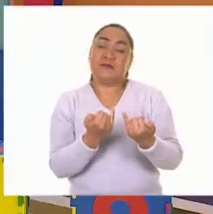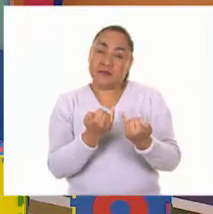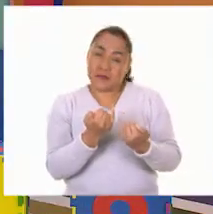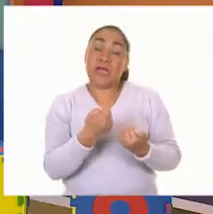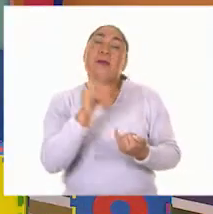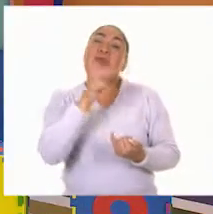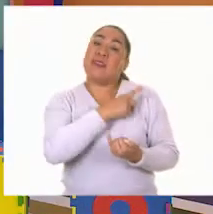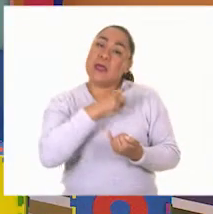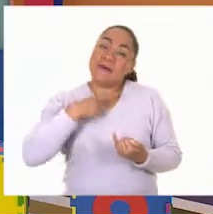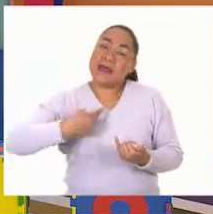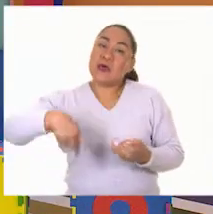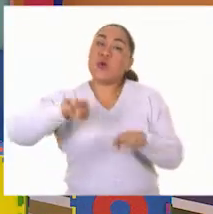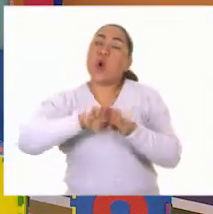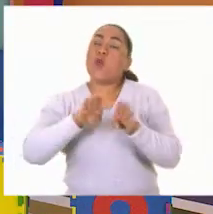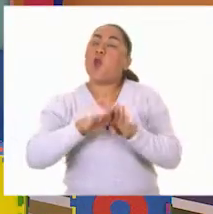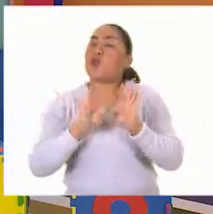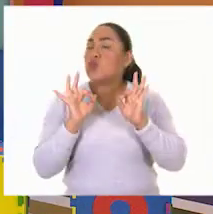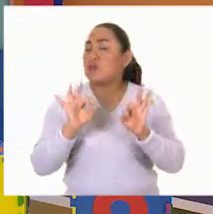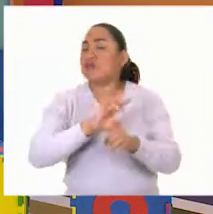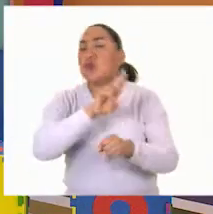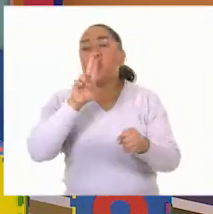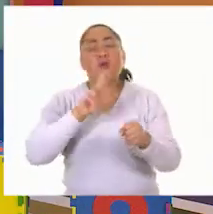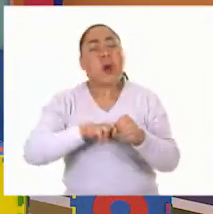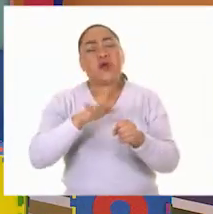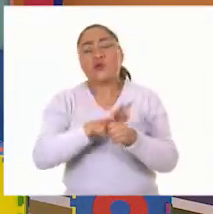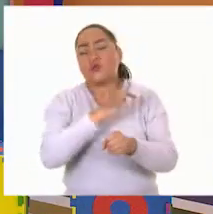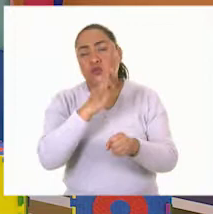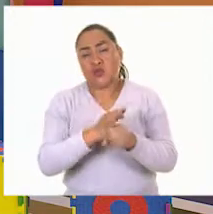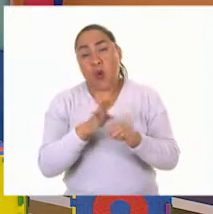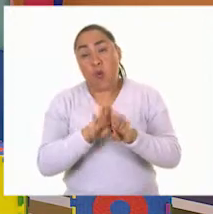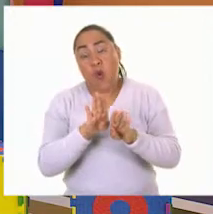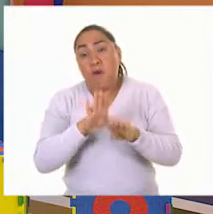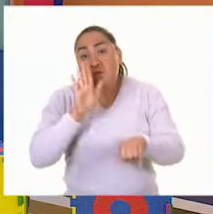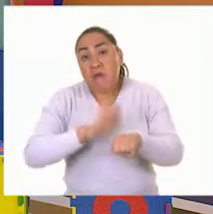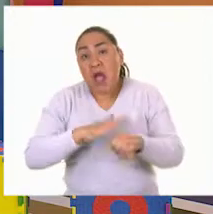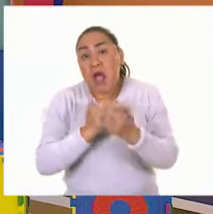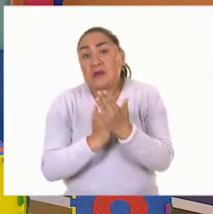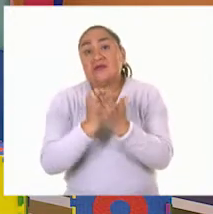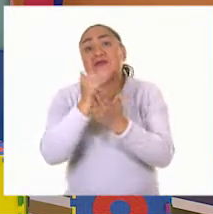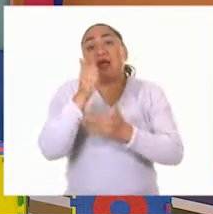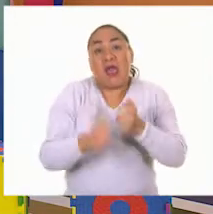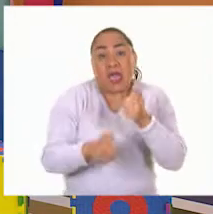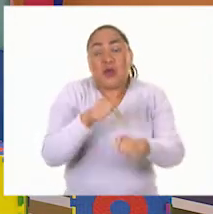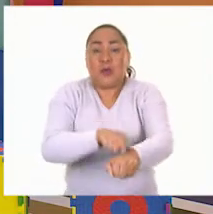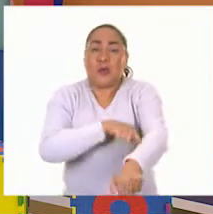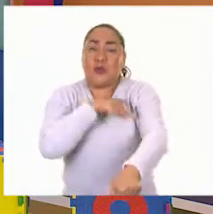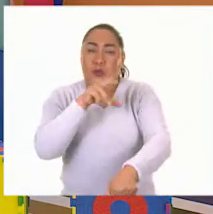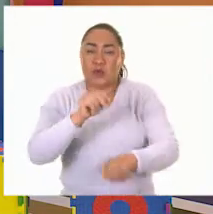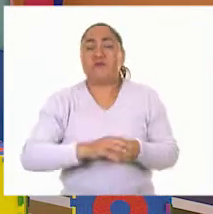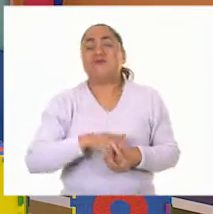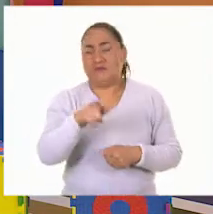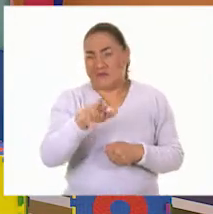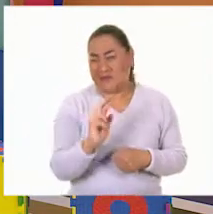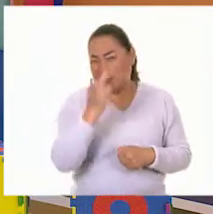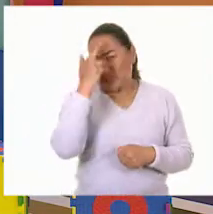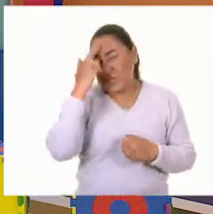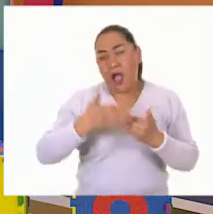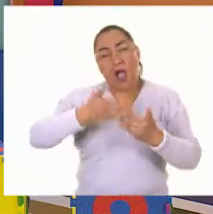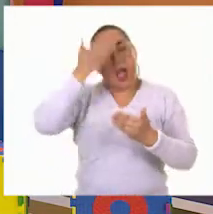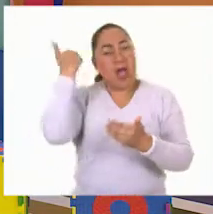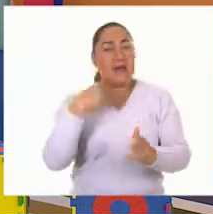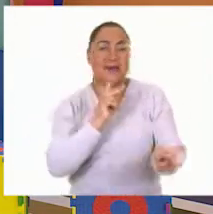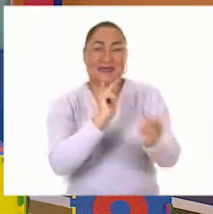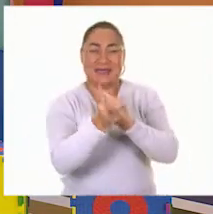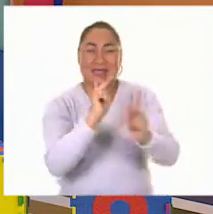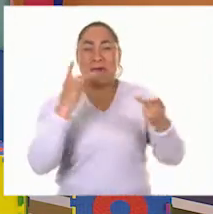y no abusar de esos aparatos. Si ustedes recuerdan, en algunas entrevistas que tuvimos con algunos adultos